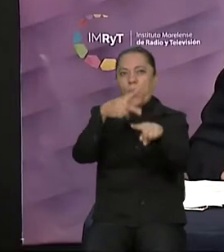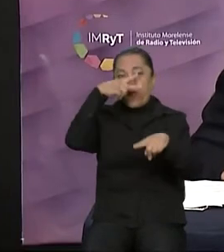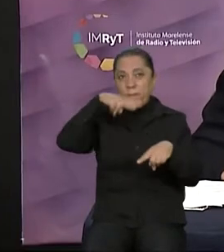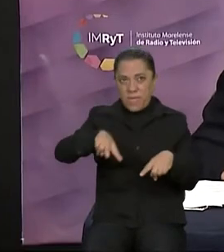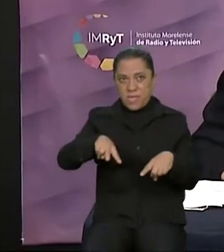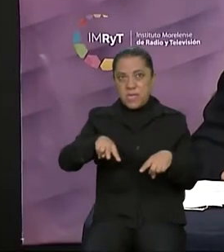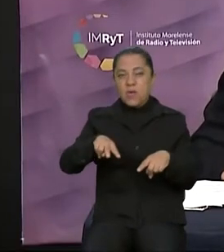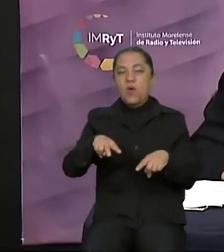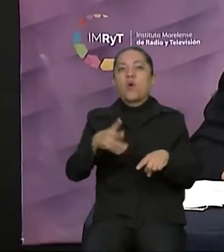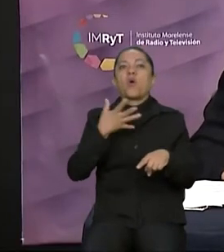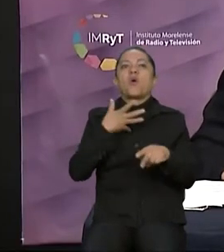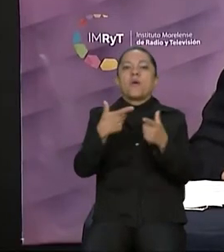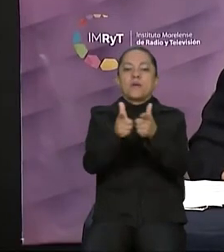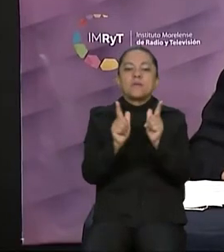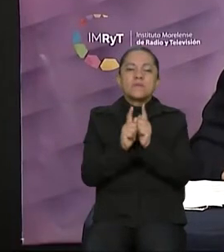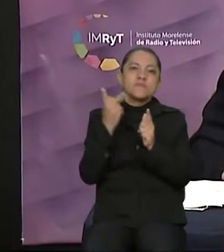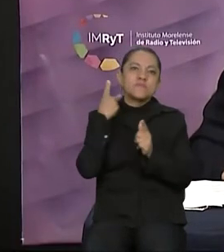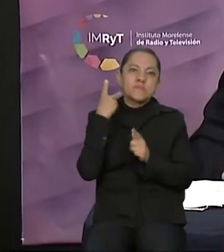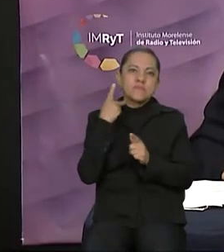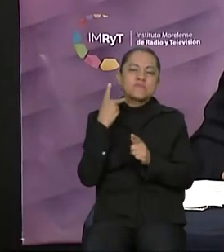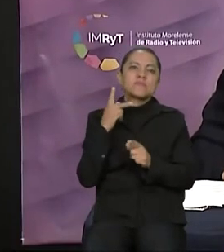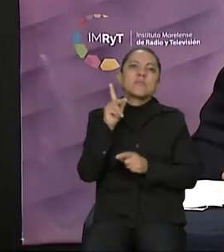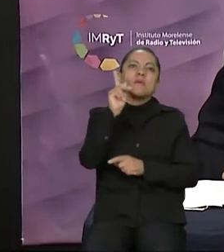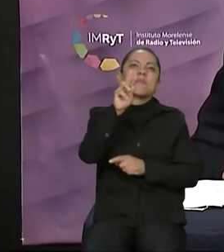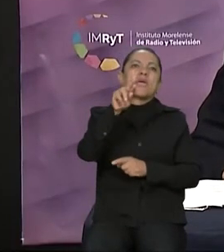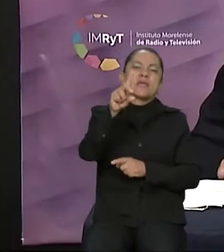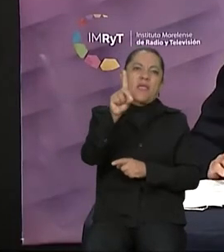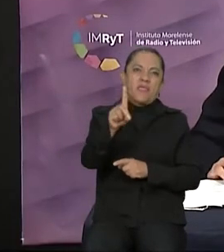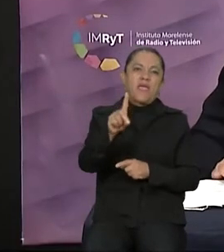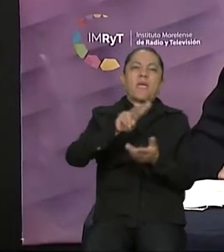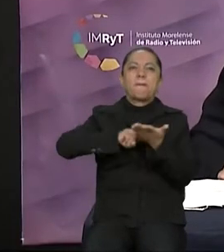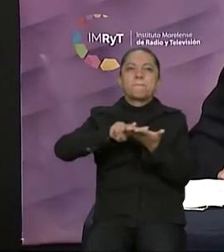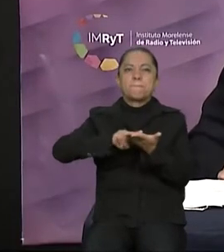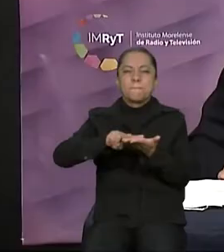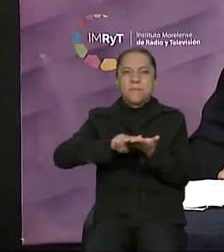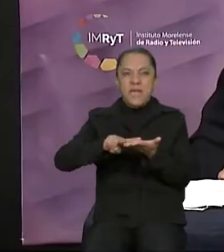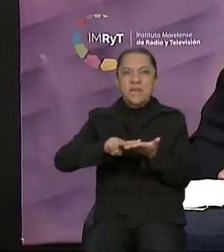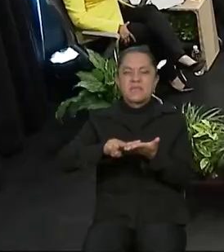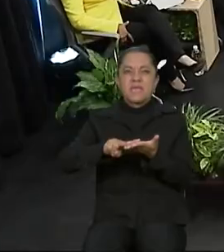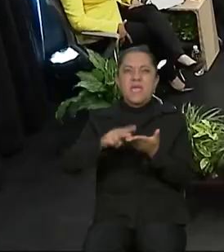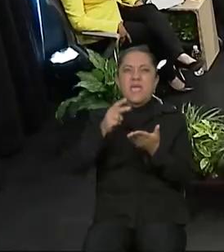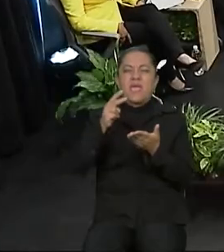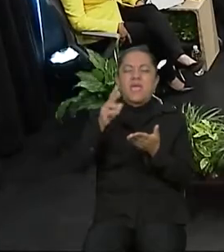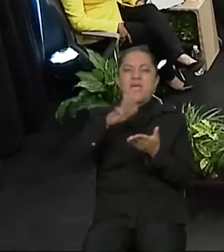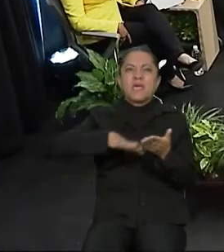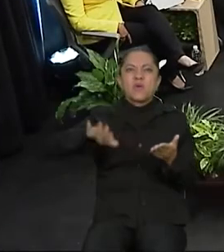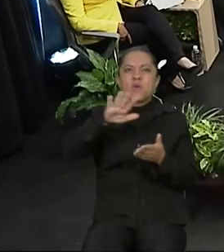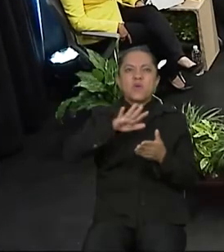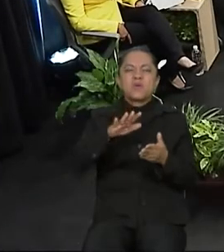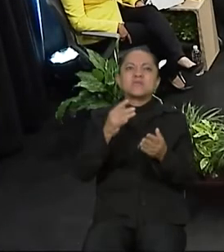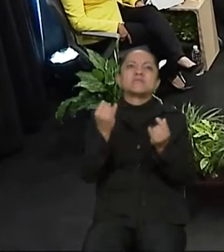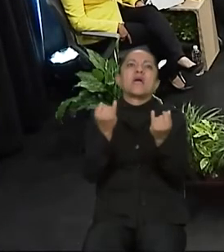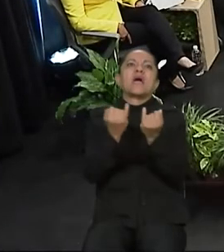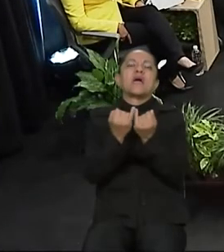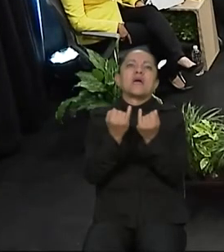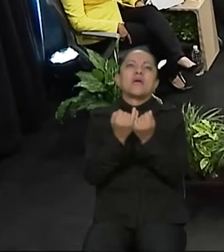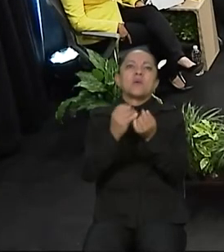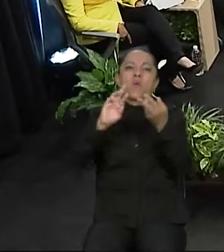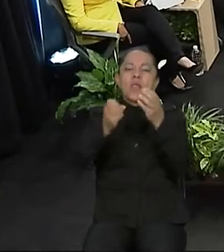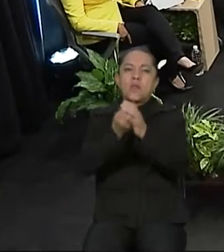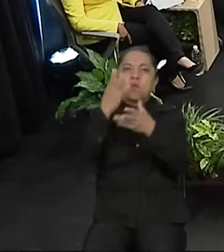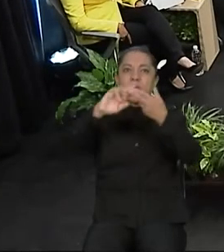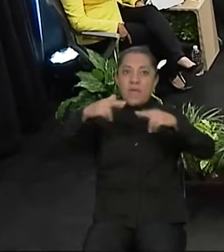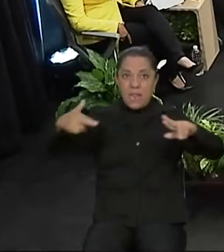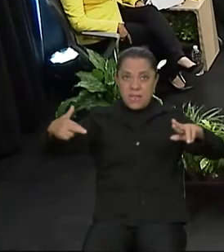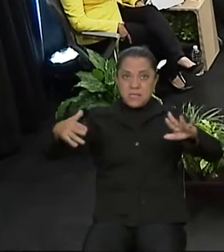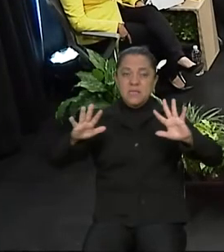Revolucionario Institucional, Verde Ecologista de México y Nueva Alianza, la profesora Lilia Ibarra Campos. Felicito y